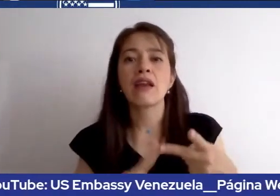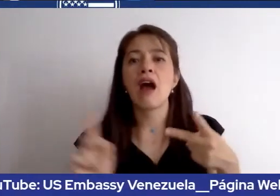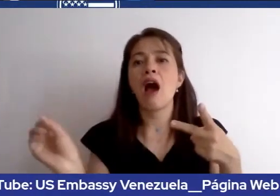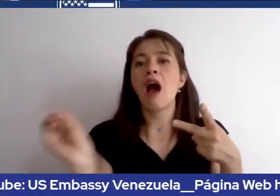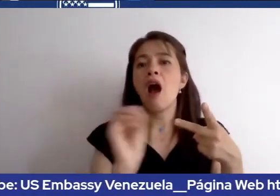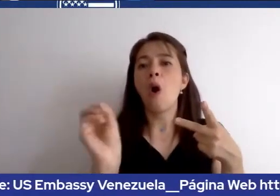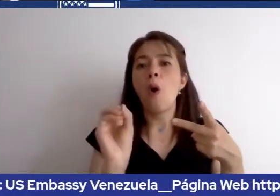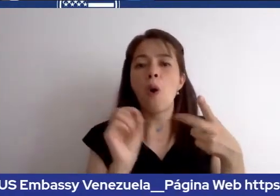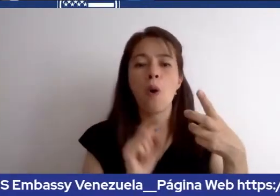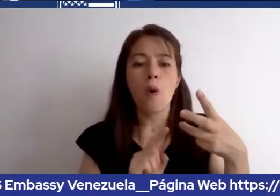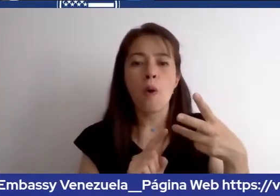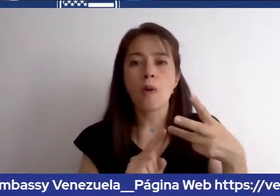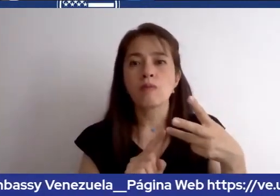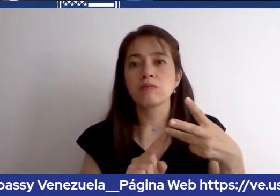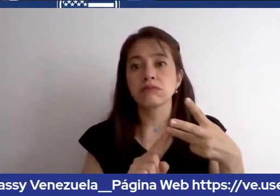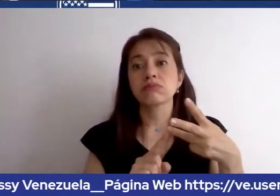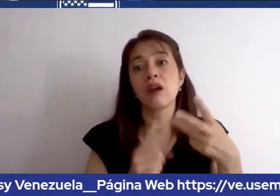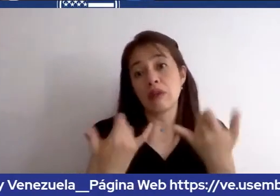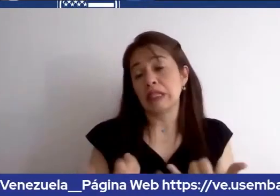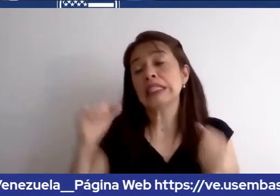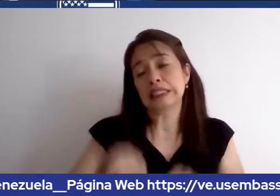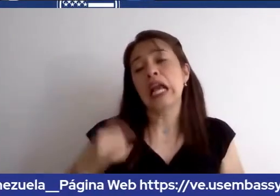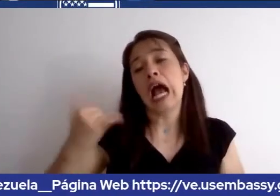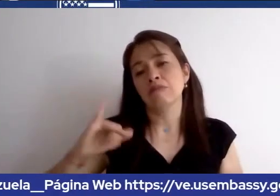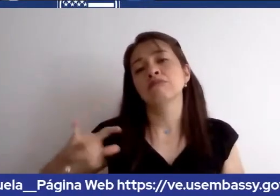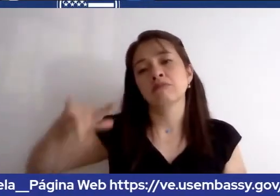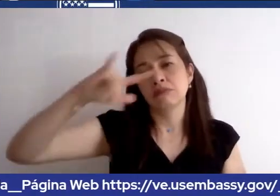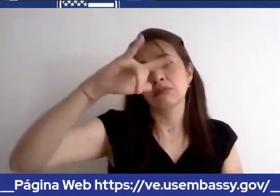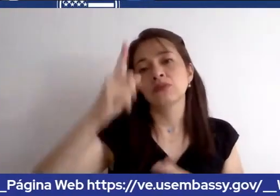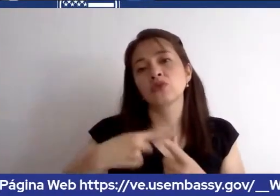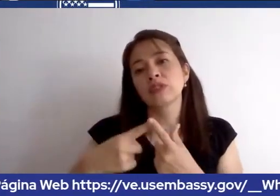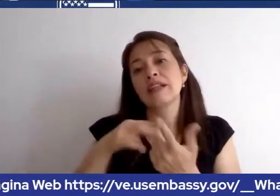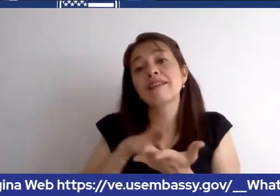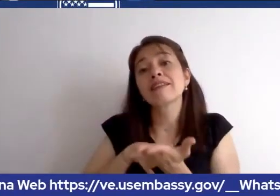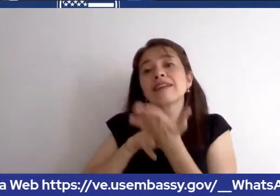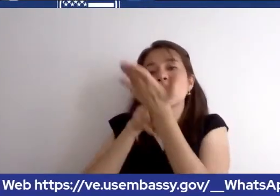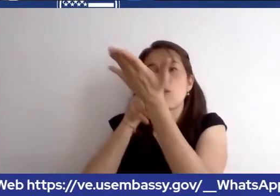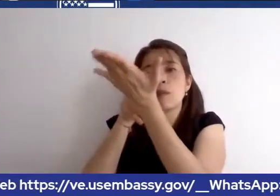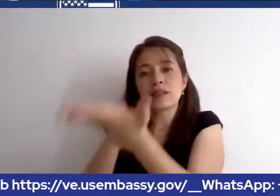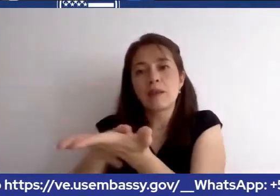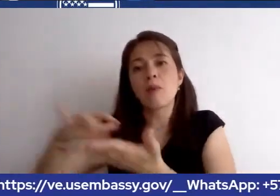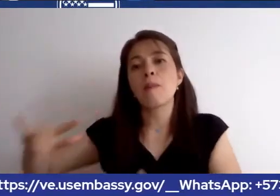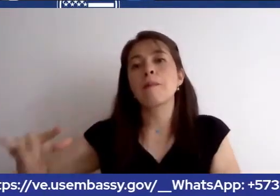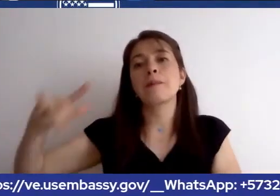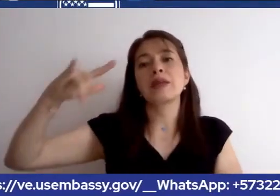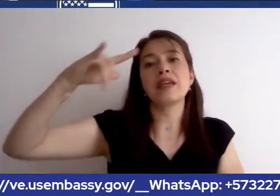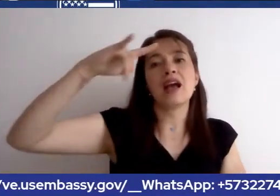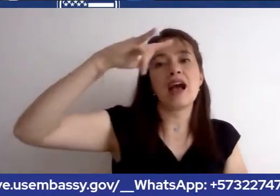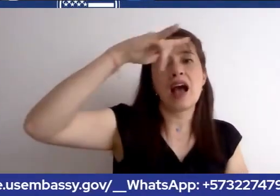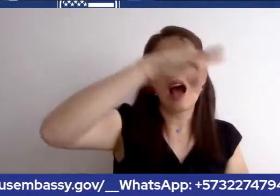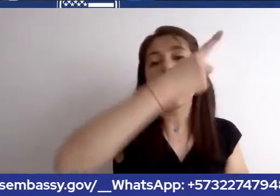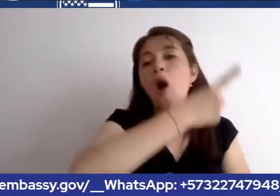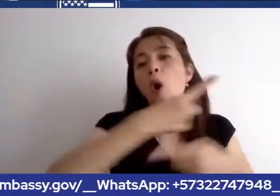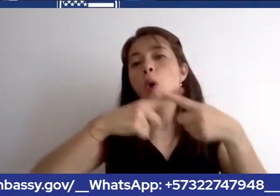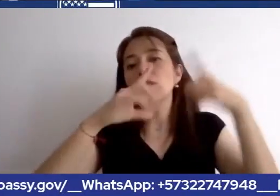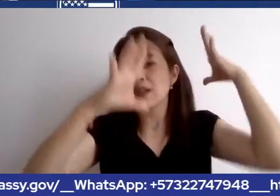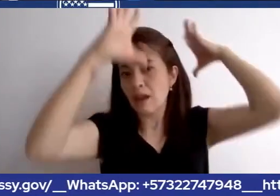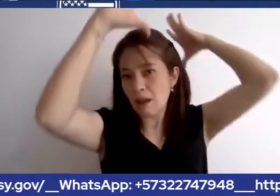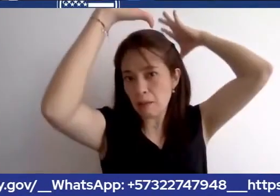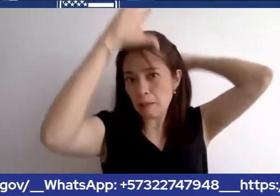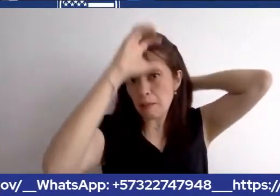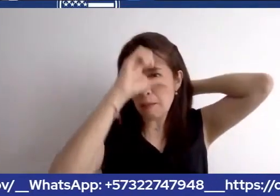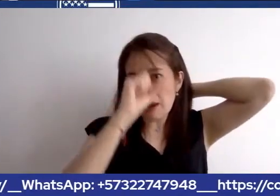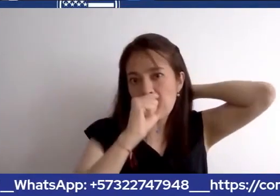donde hay vuelos ahora. Le recomendamos viajar a otra embajada o consulado para